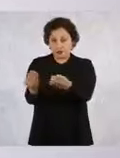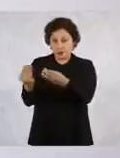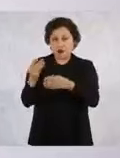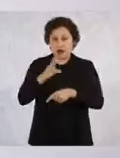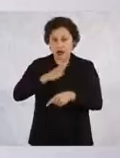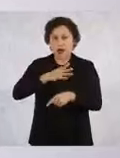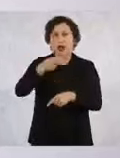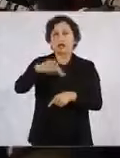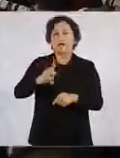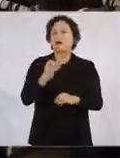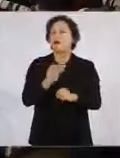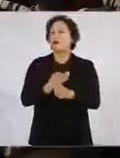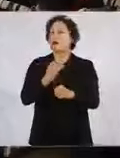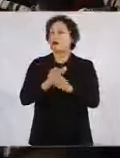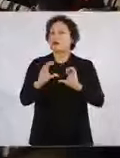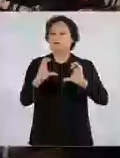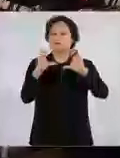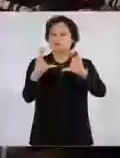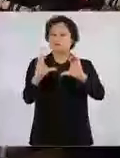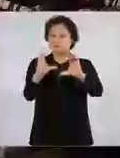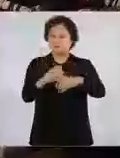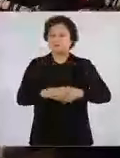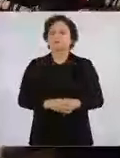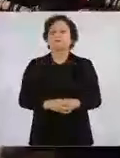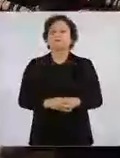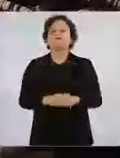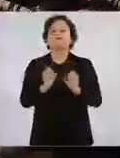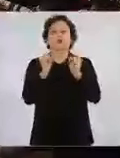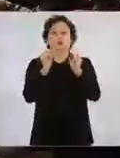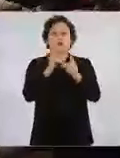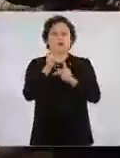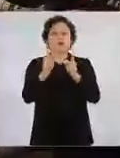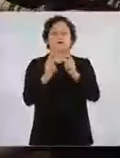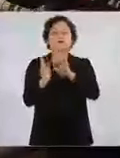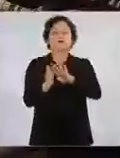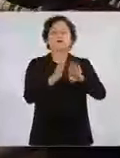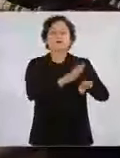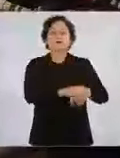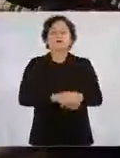investigación. Perfecto. En el caso de… volviendo a otros temas.